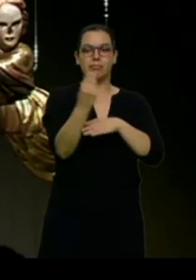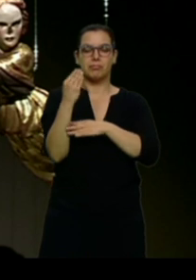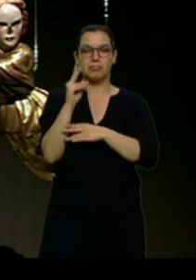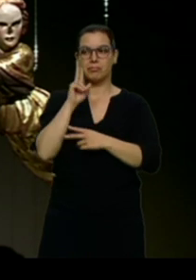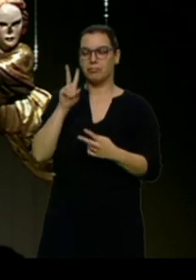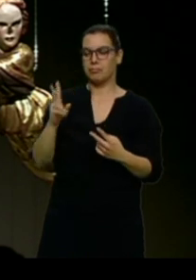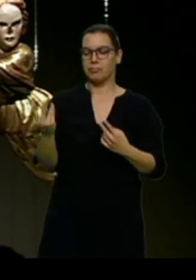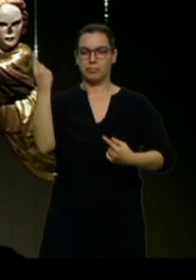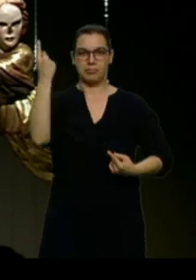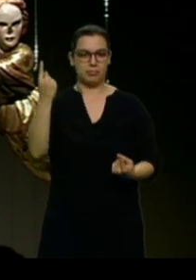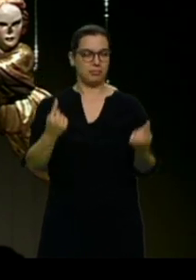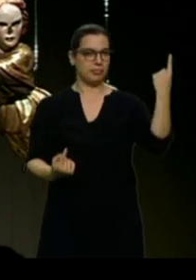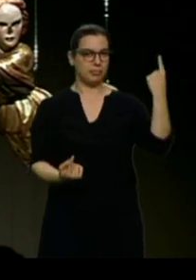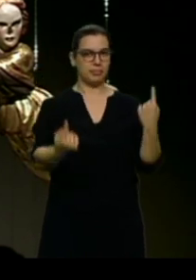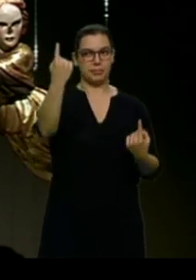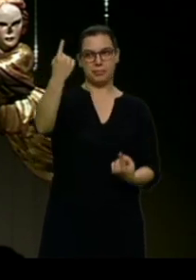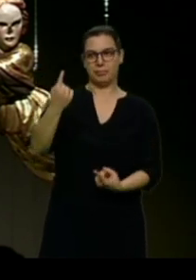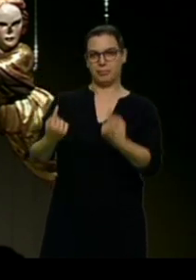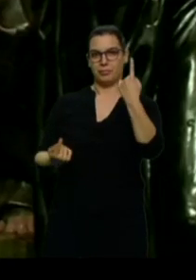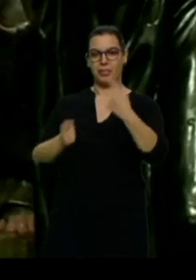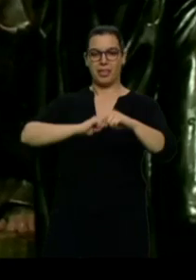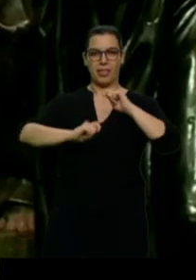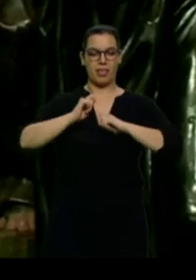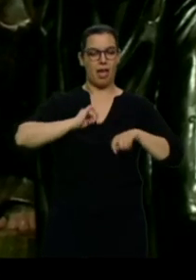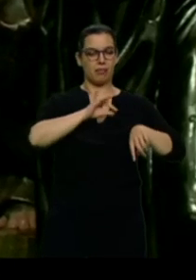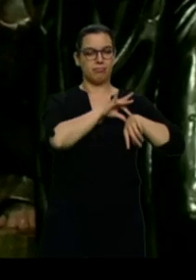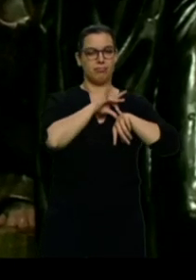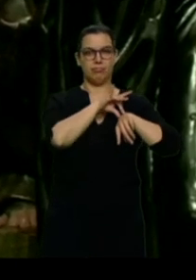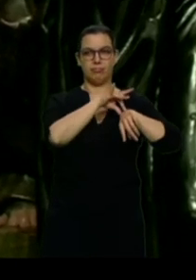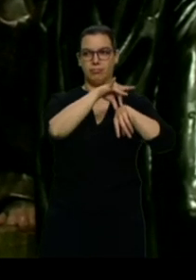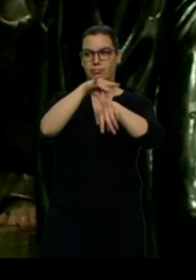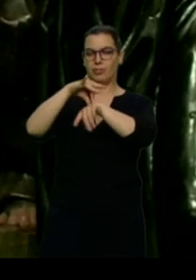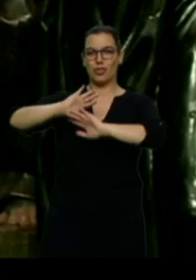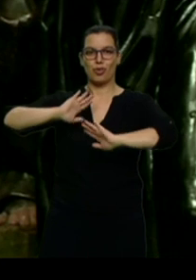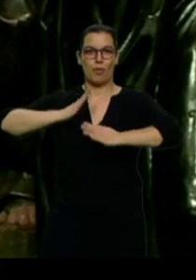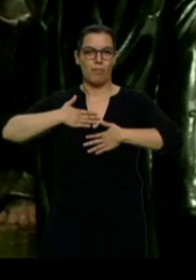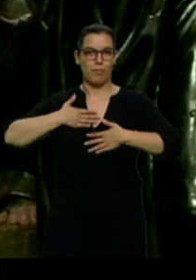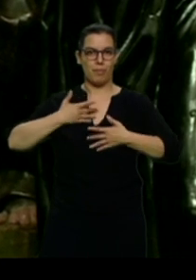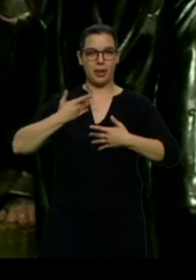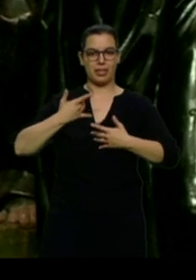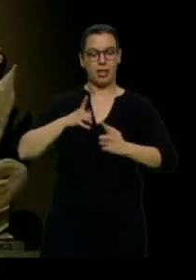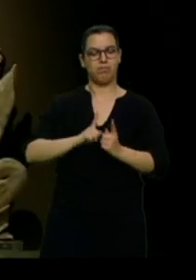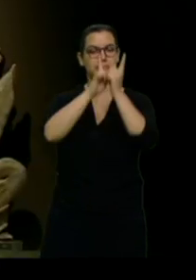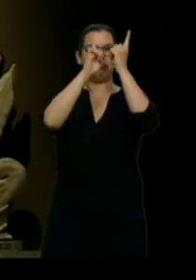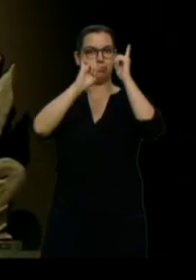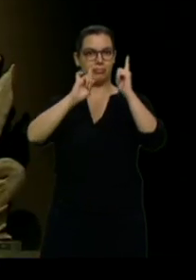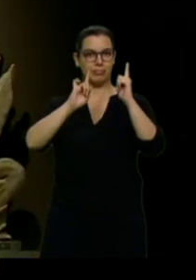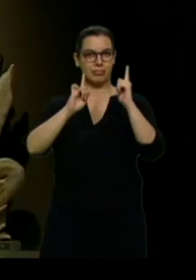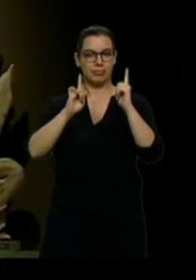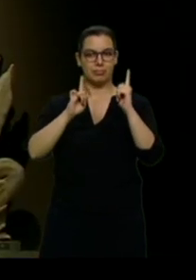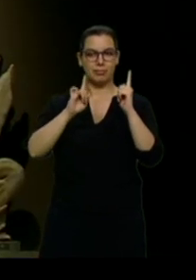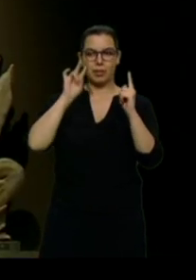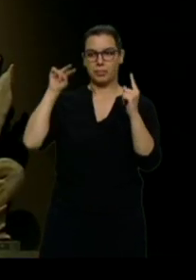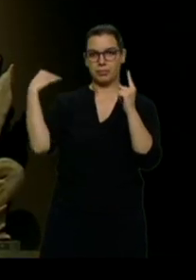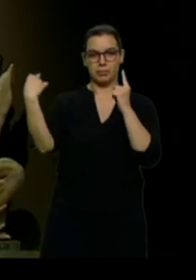ofrecen al visitante en sus recorridos por las salas sorpresas, encuentros fortuitos, puntos de vista insólitos,